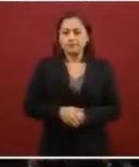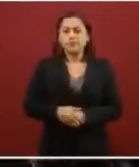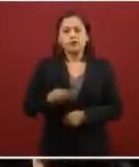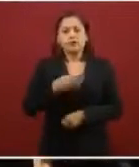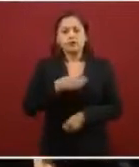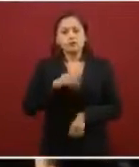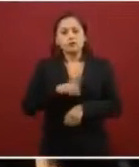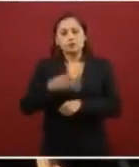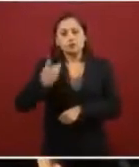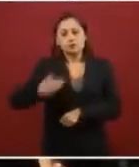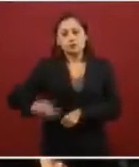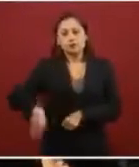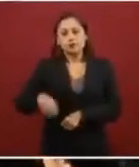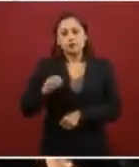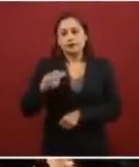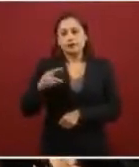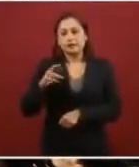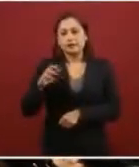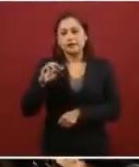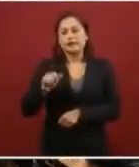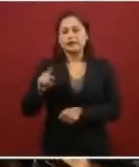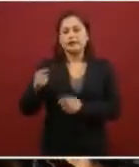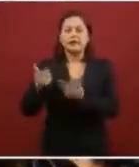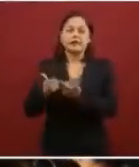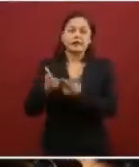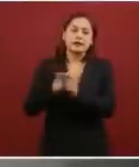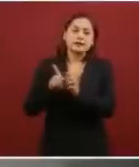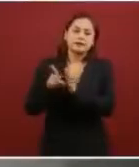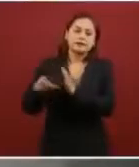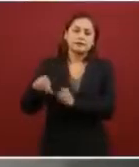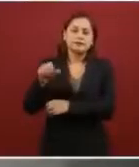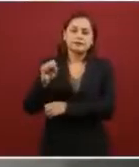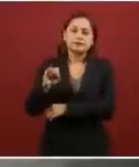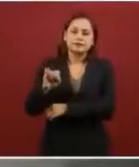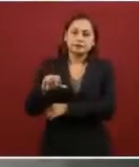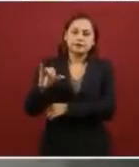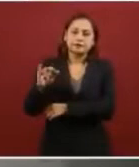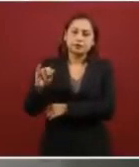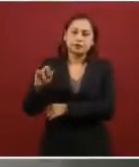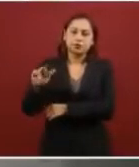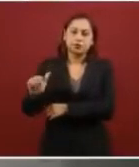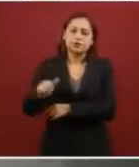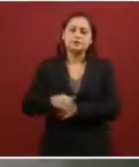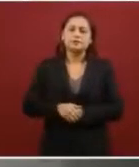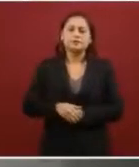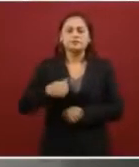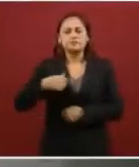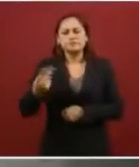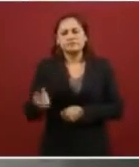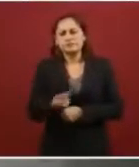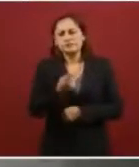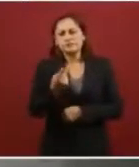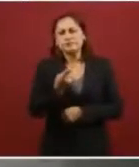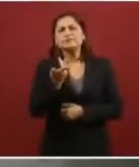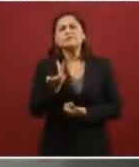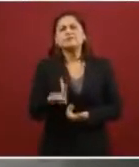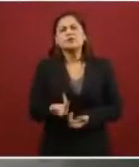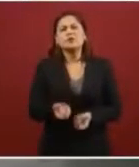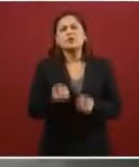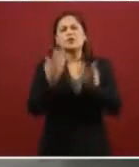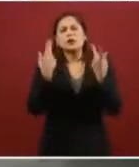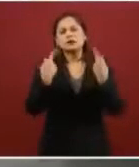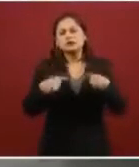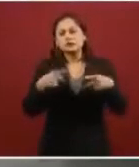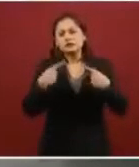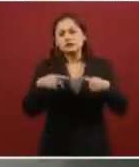Buenos días, canciller Rafael Herrera, corresponsal de Sin Censura con Vicente Serrano. ¿Cuántos repatriados o deportados se han